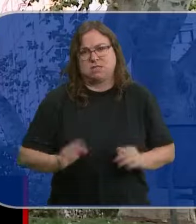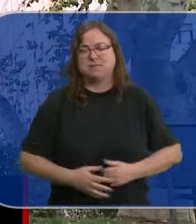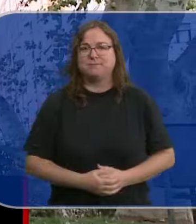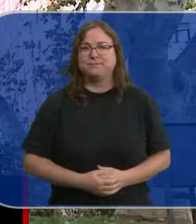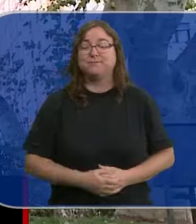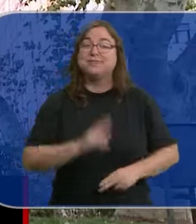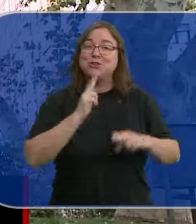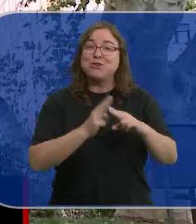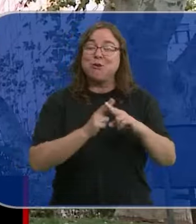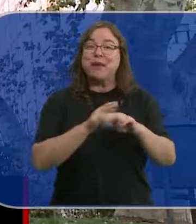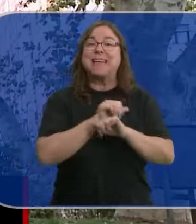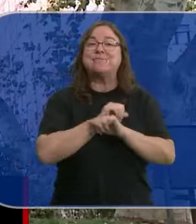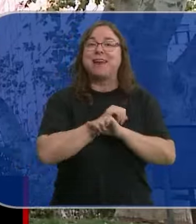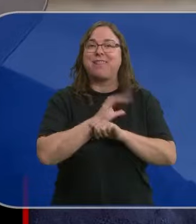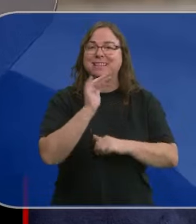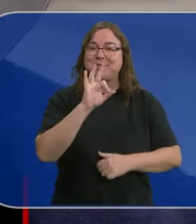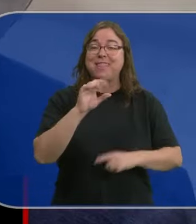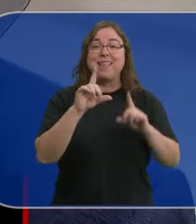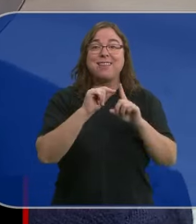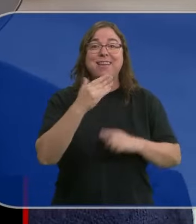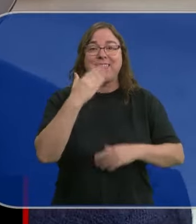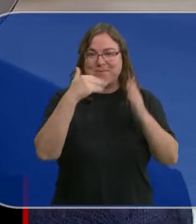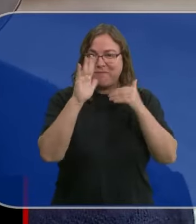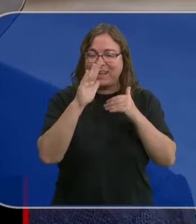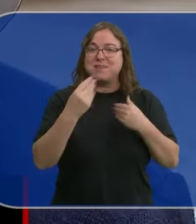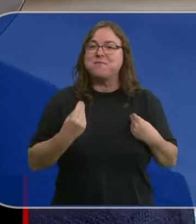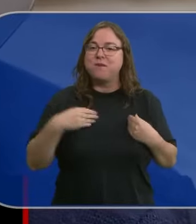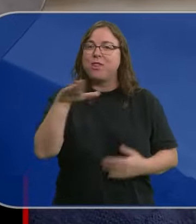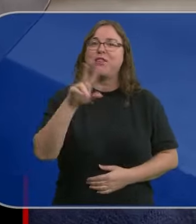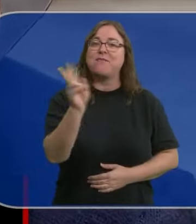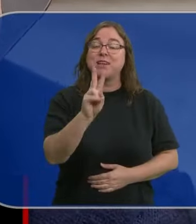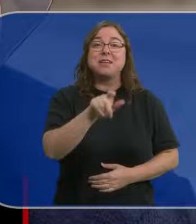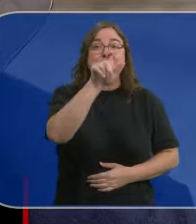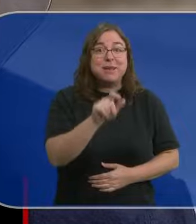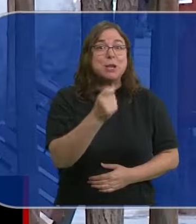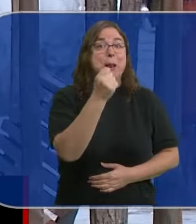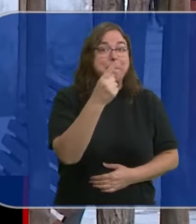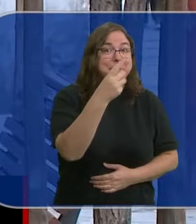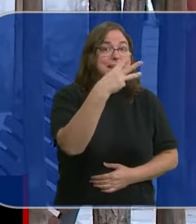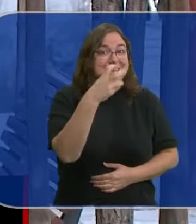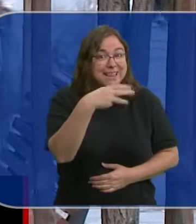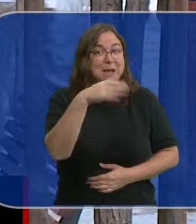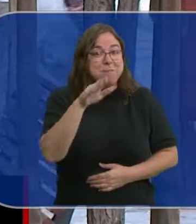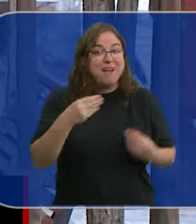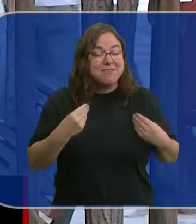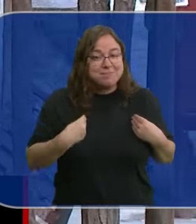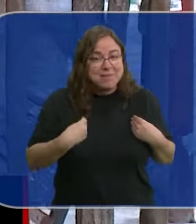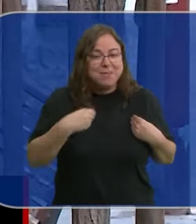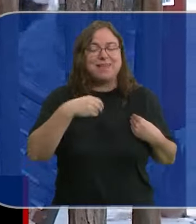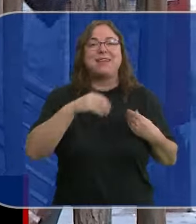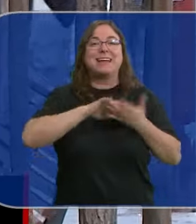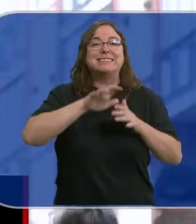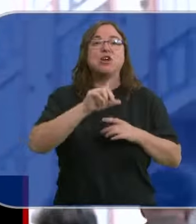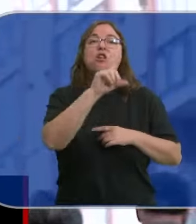Se llama Esperanza, tiene más de 100 años y vive en Valladolid. Es una de las 1.300 personas centenarias que residen en Castilla y León.